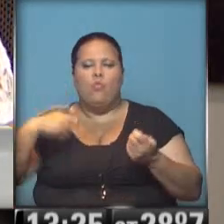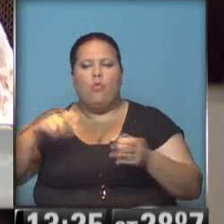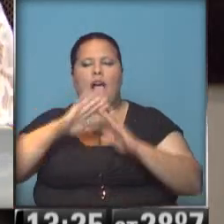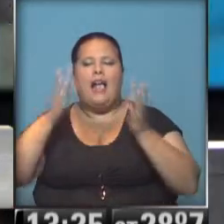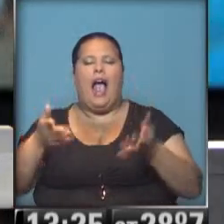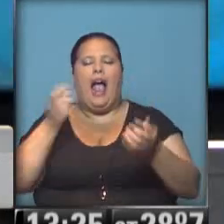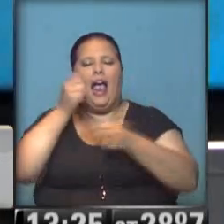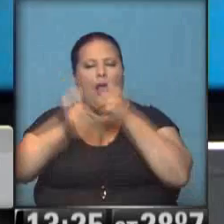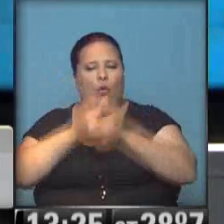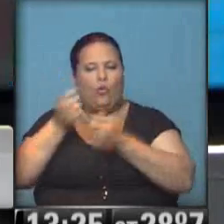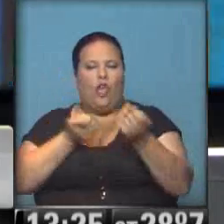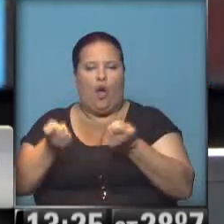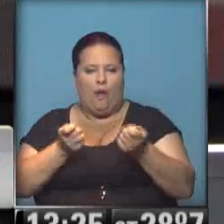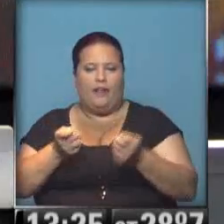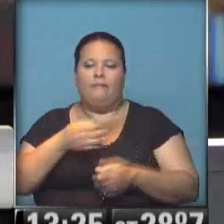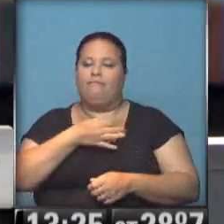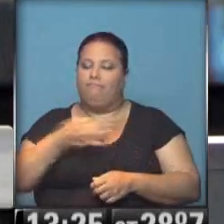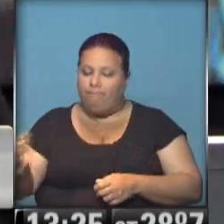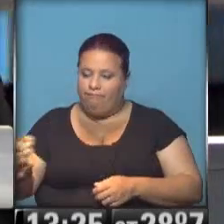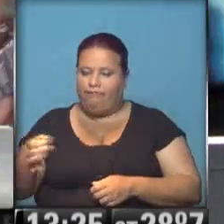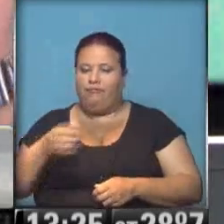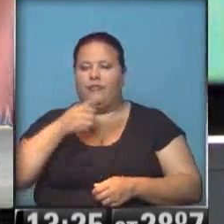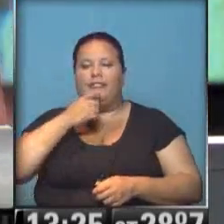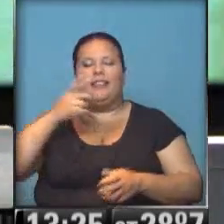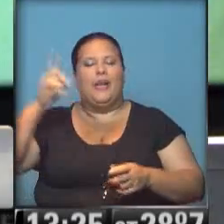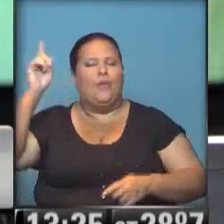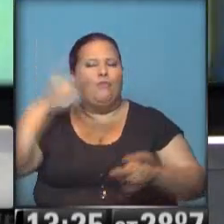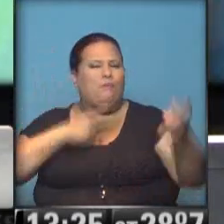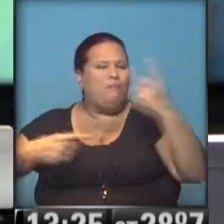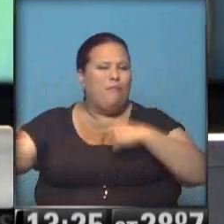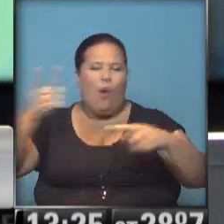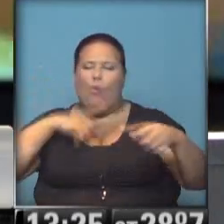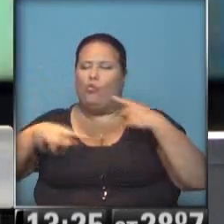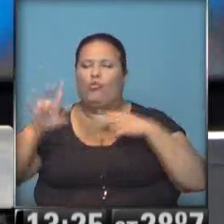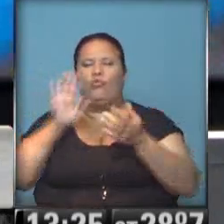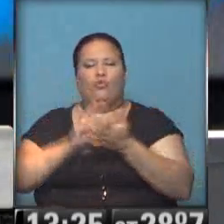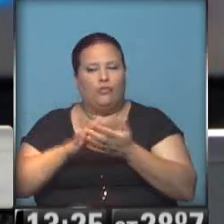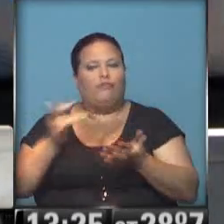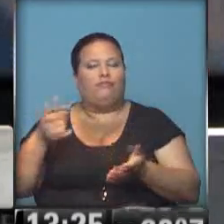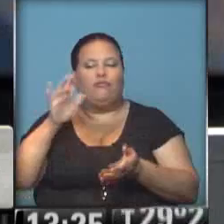Caja de Industria y Comercio. Efectivamente, Agustina, llueven las consultas respecto... Sobre la moratoria.